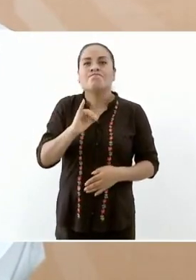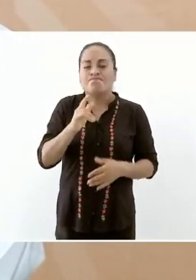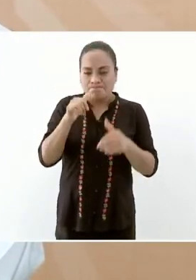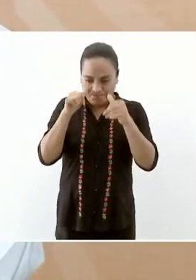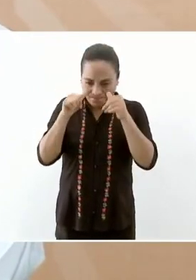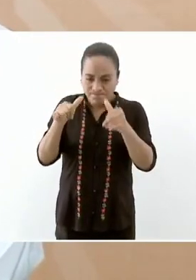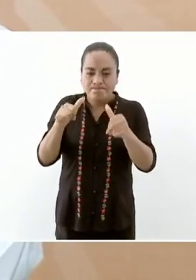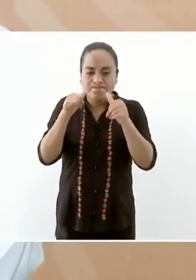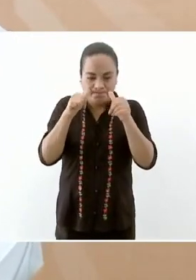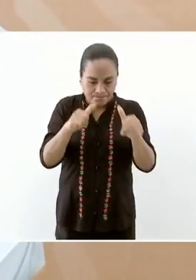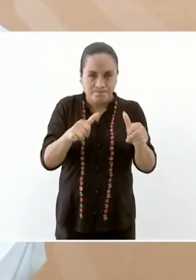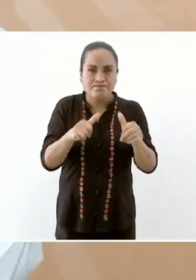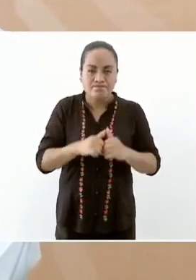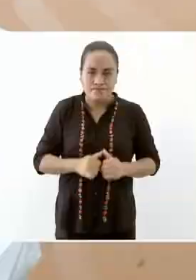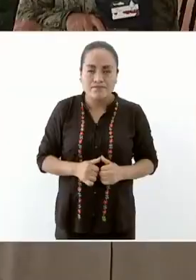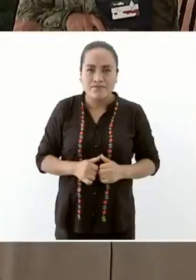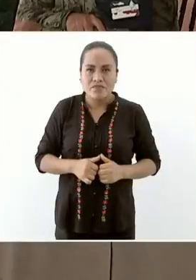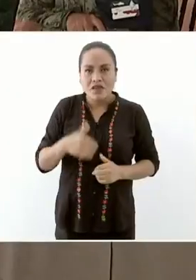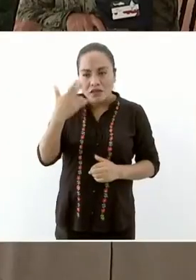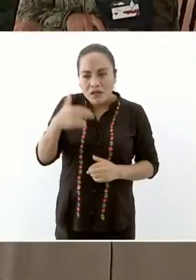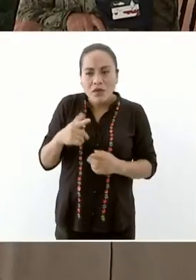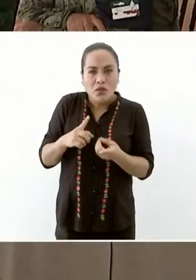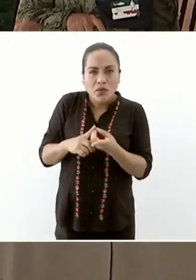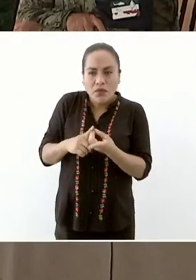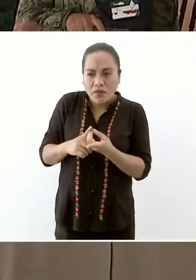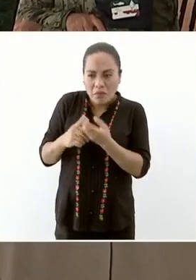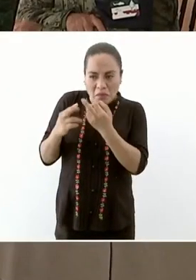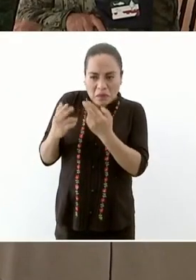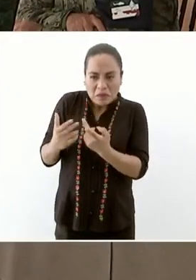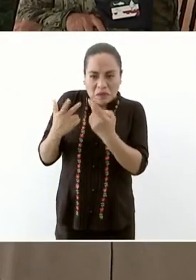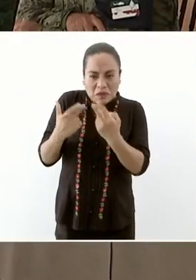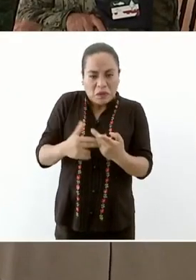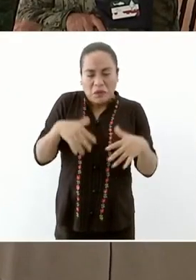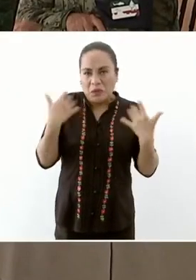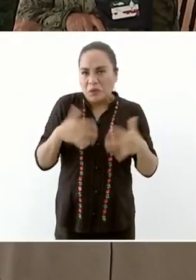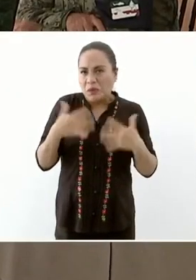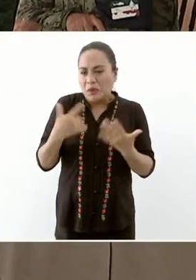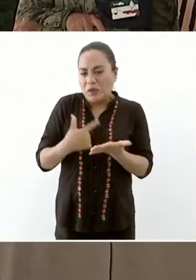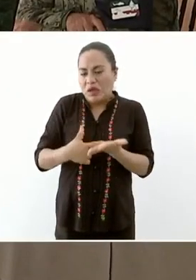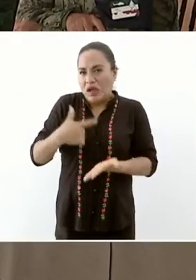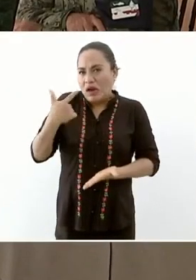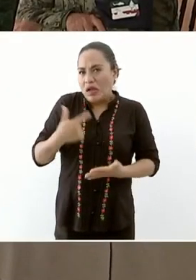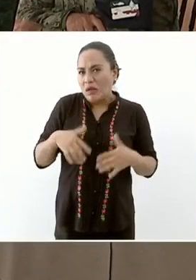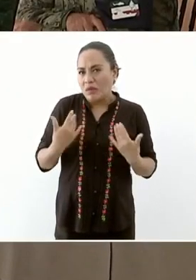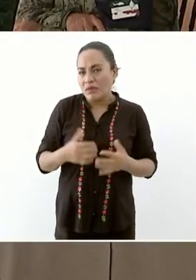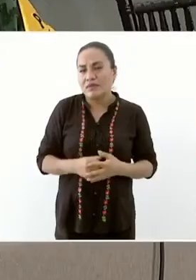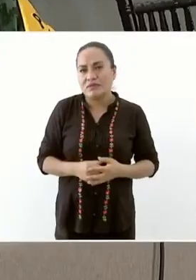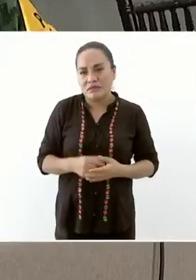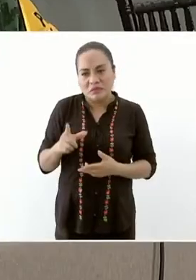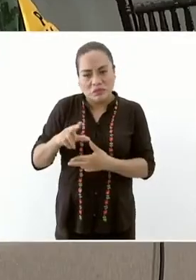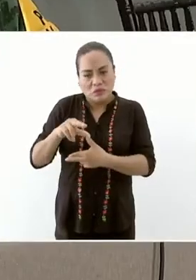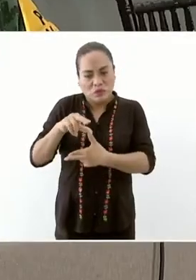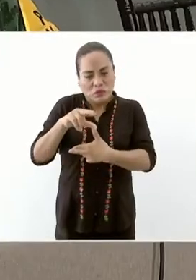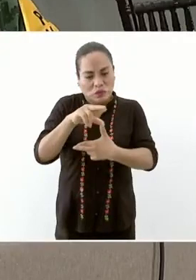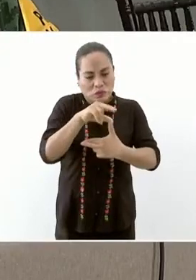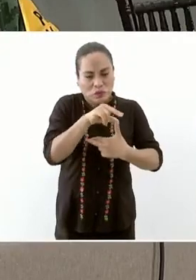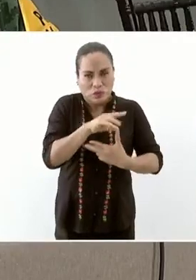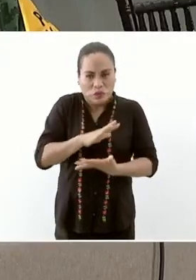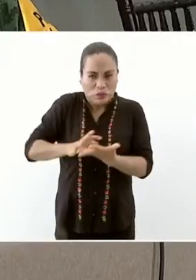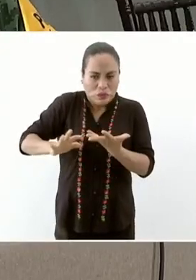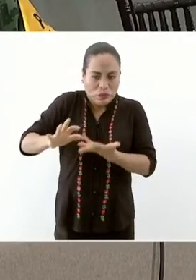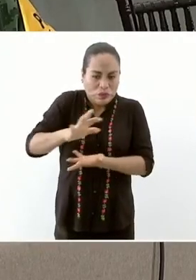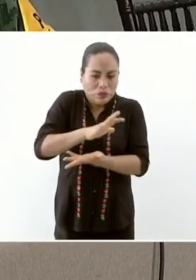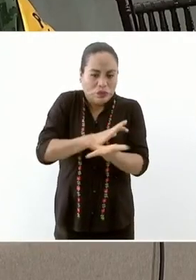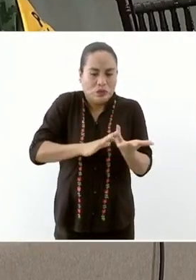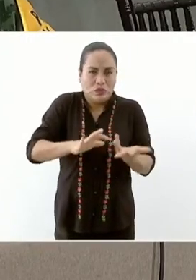el grado de daño causado por el huracán entonces